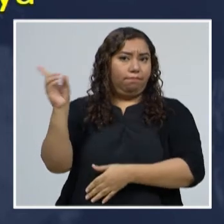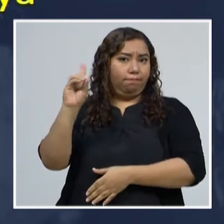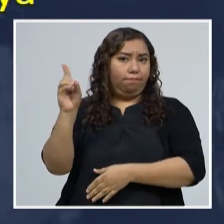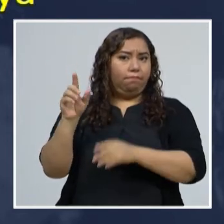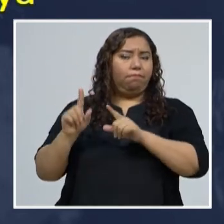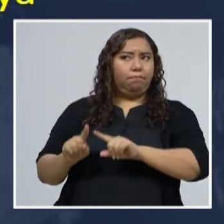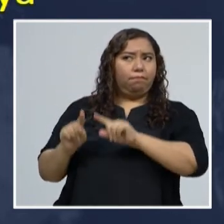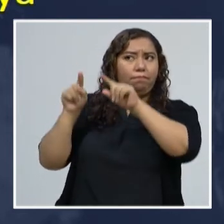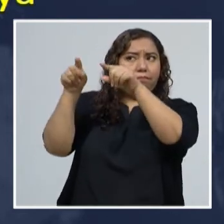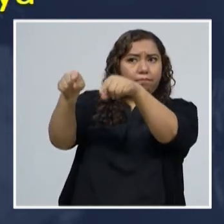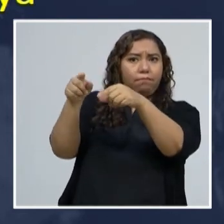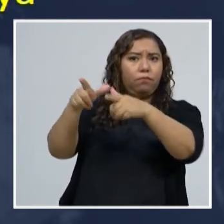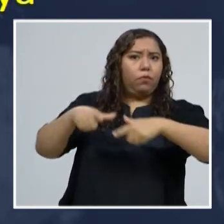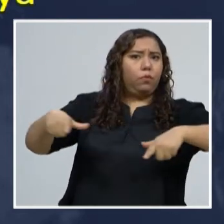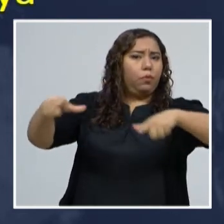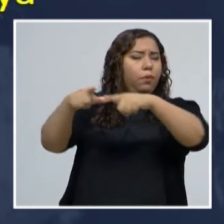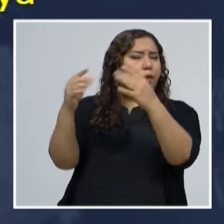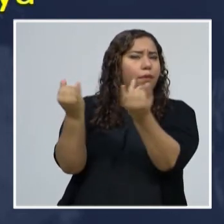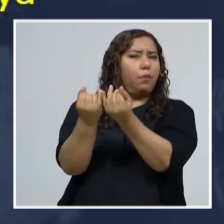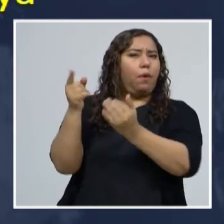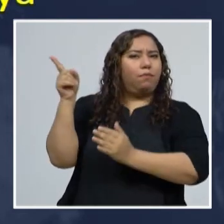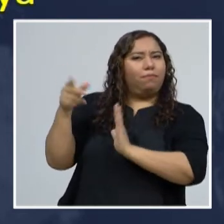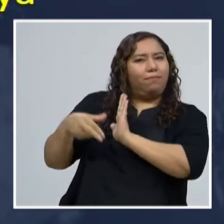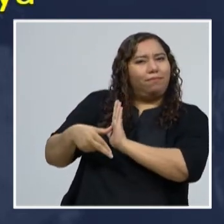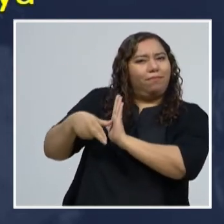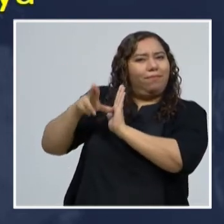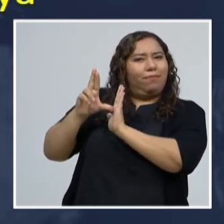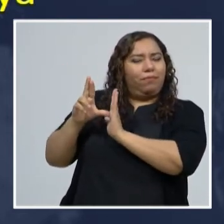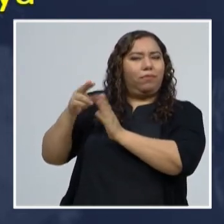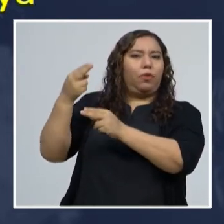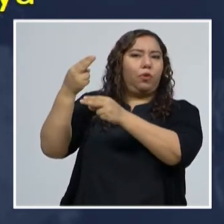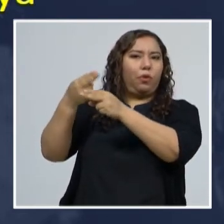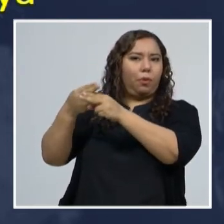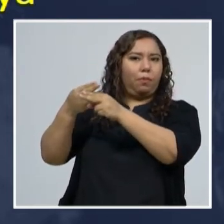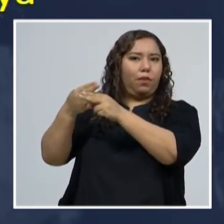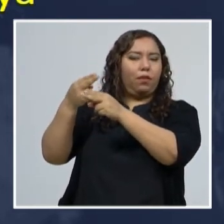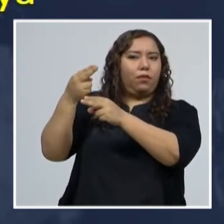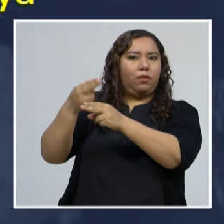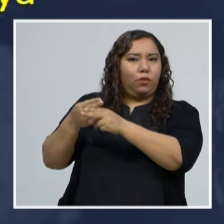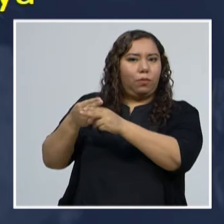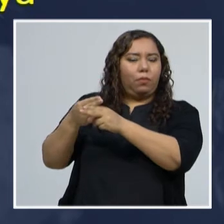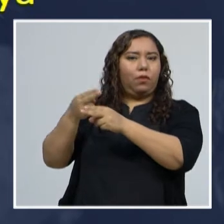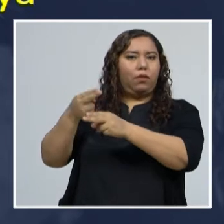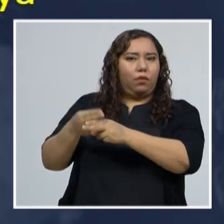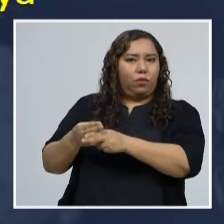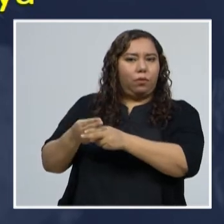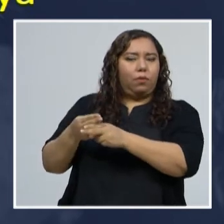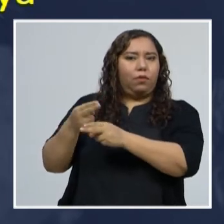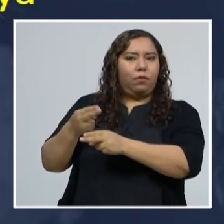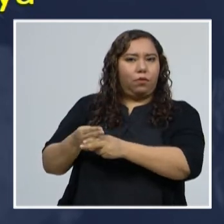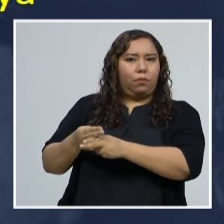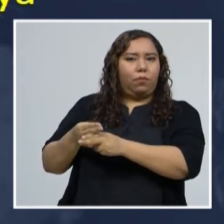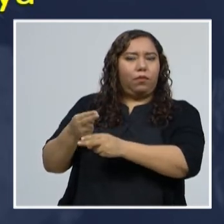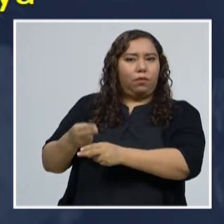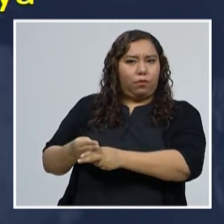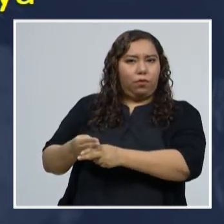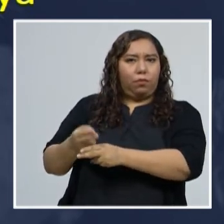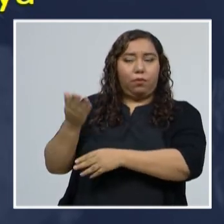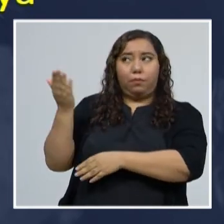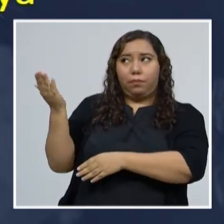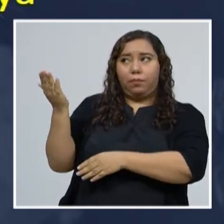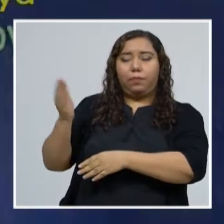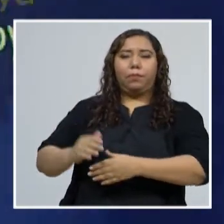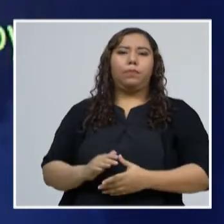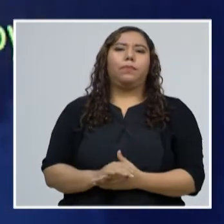Villeda Morales, Colonia Mirador de Los Ángeles, Colonia Villa Campesina, Colonia Miraflores, Colonia Villa Lucrecia y Barrio La